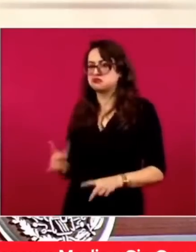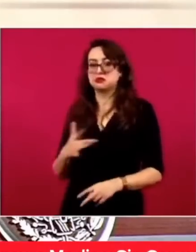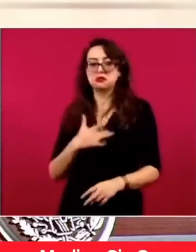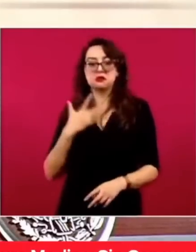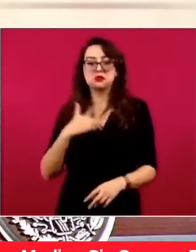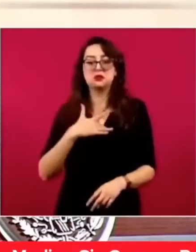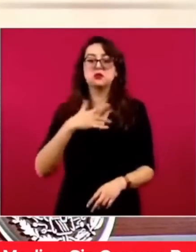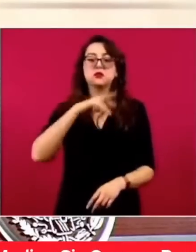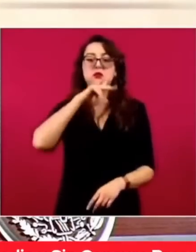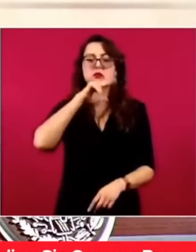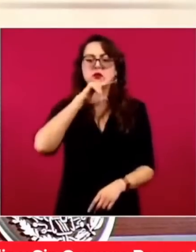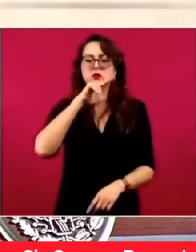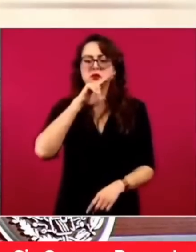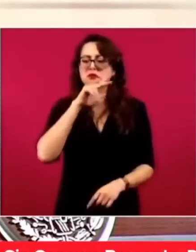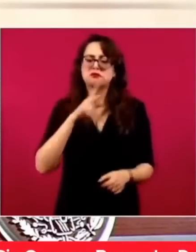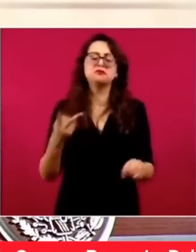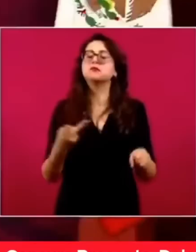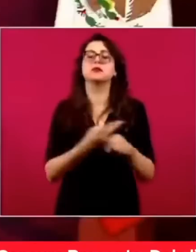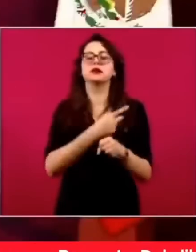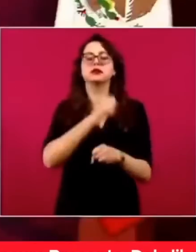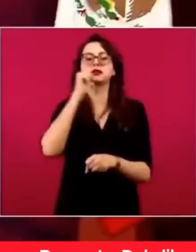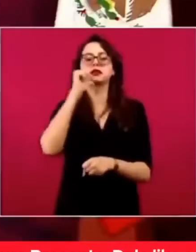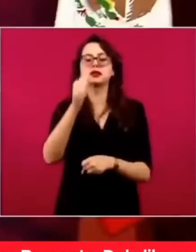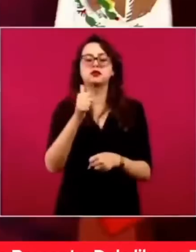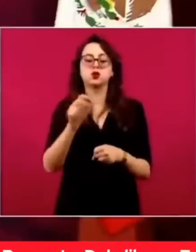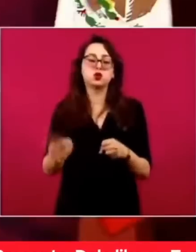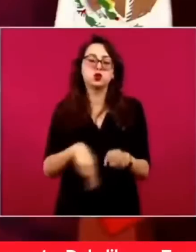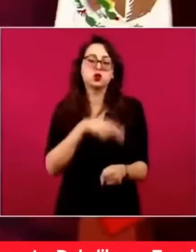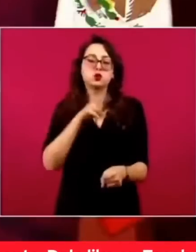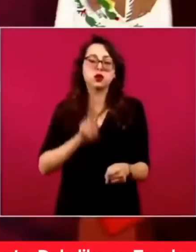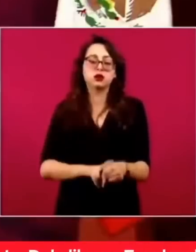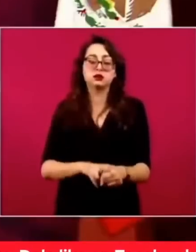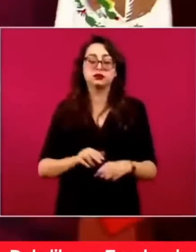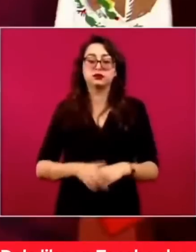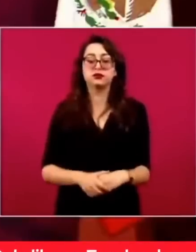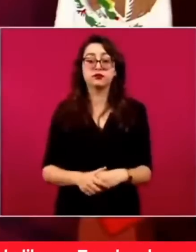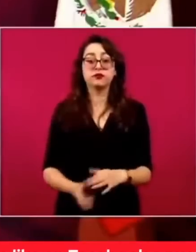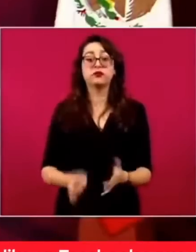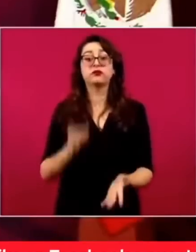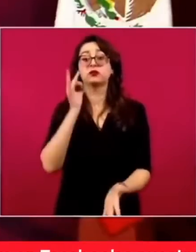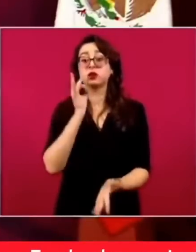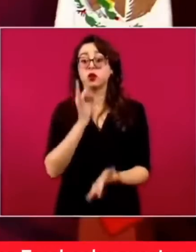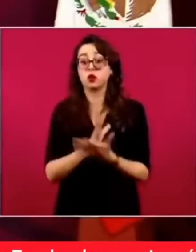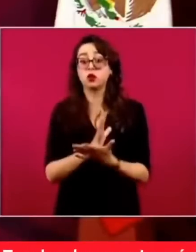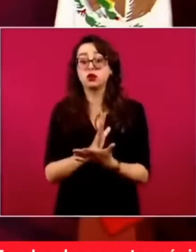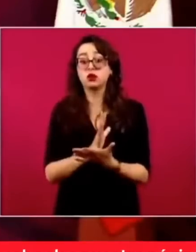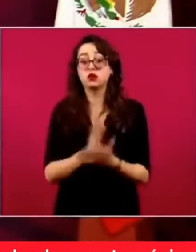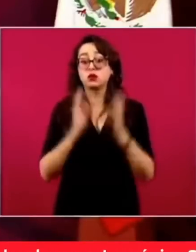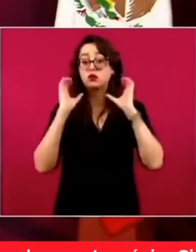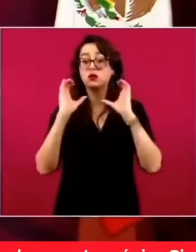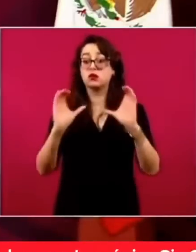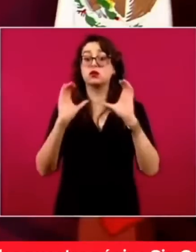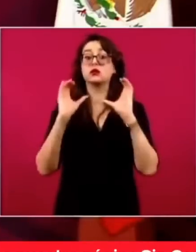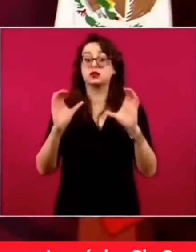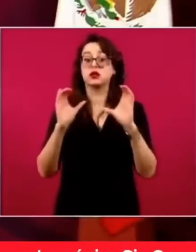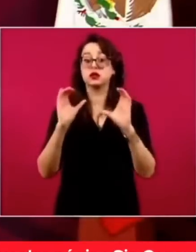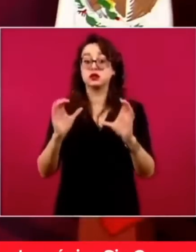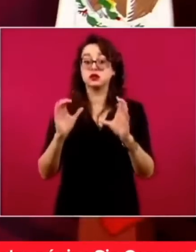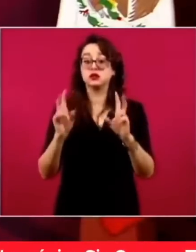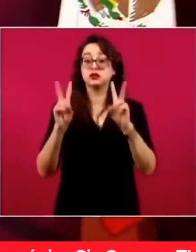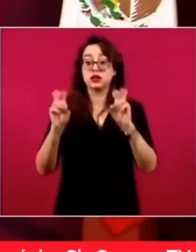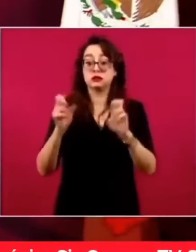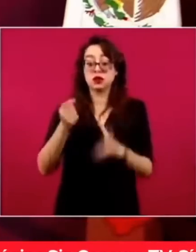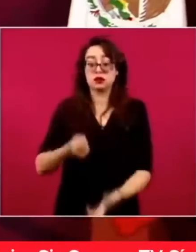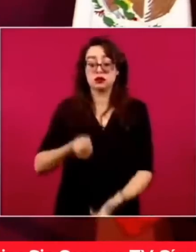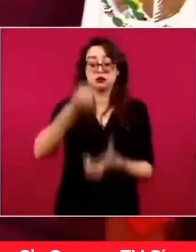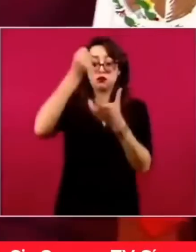Es normal, solo que no se use presupuesto público,